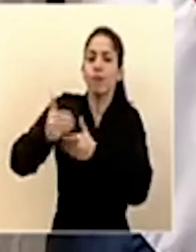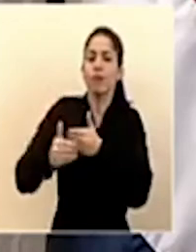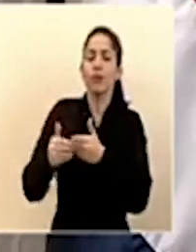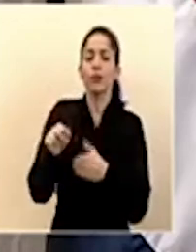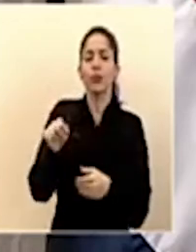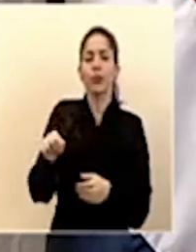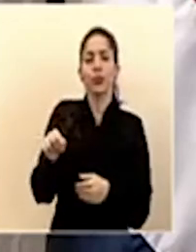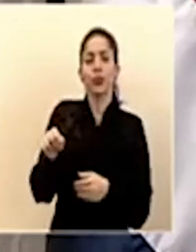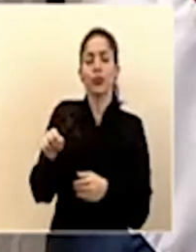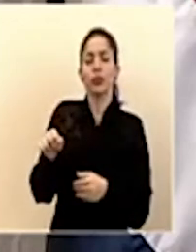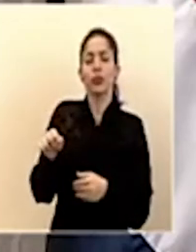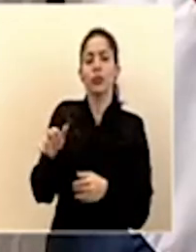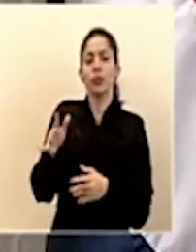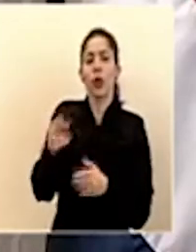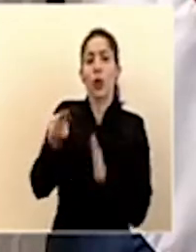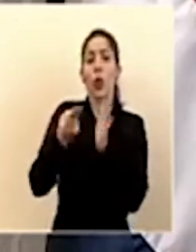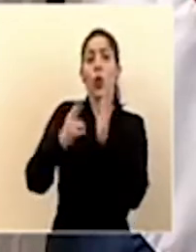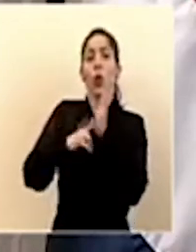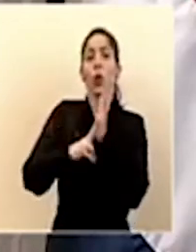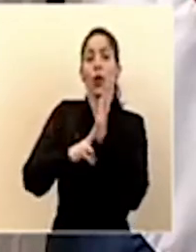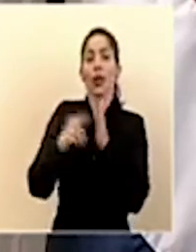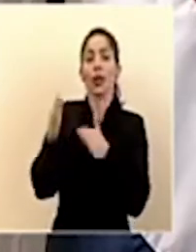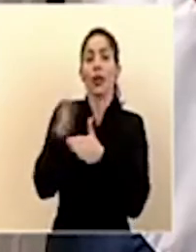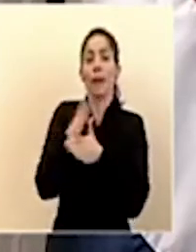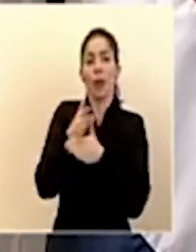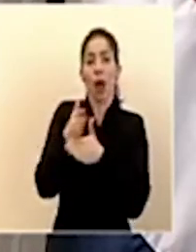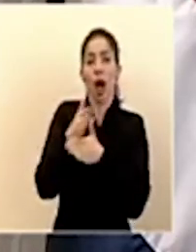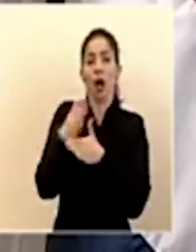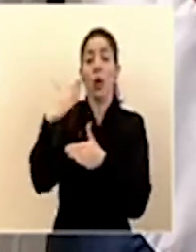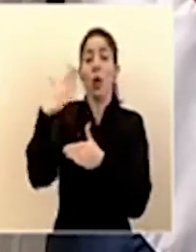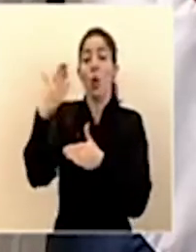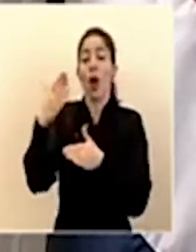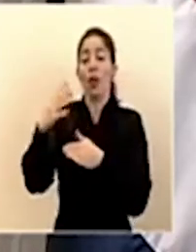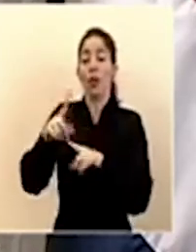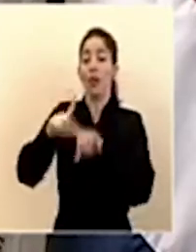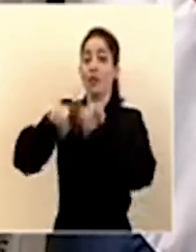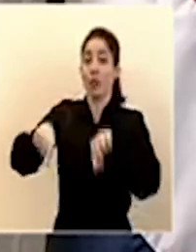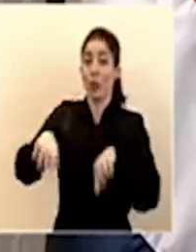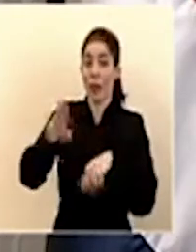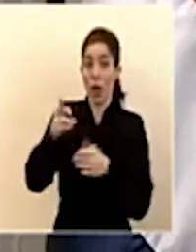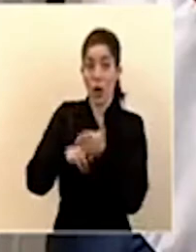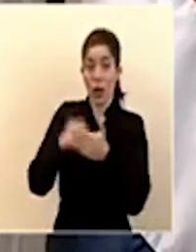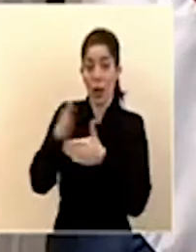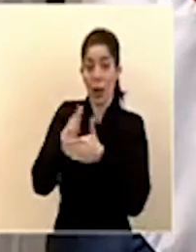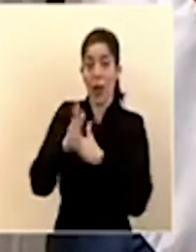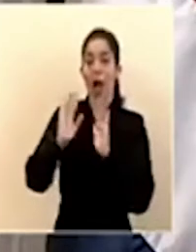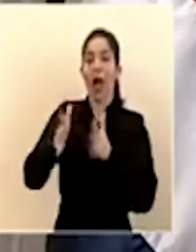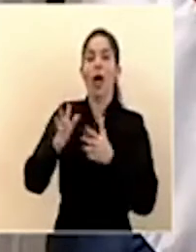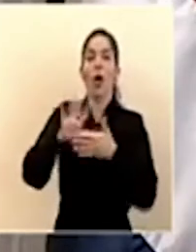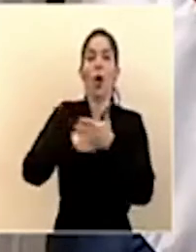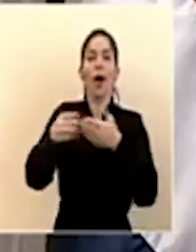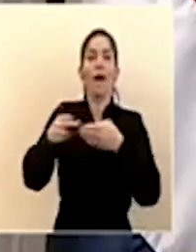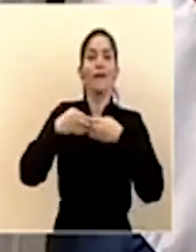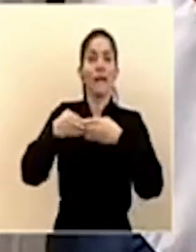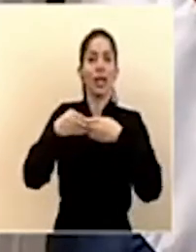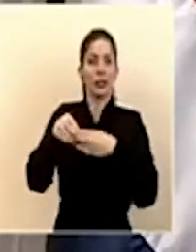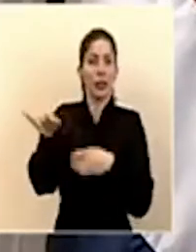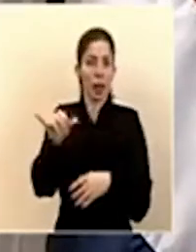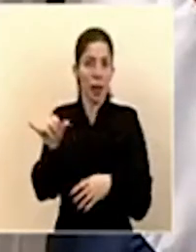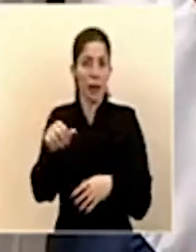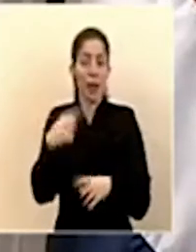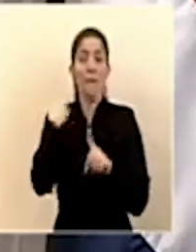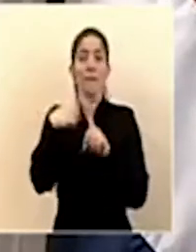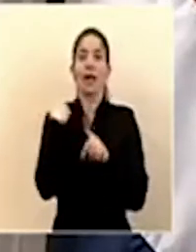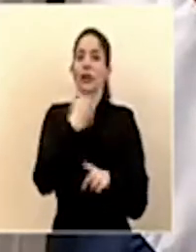contratación temporalmente cuando se suspende el mismo y lo que queda son jornadas flexibles también. Y sabemos